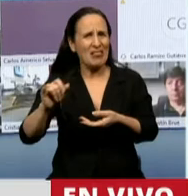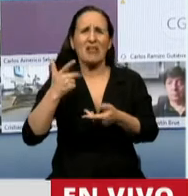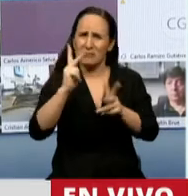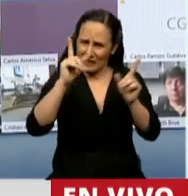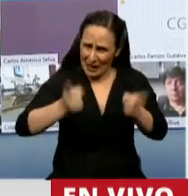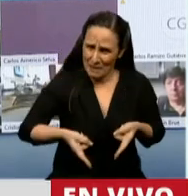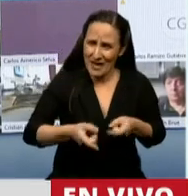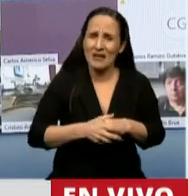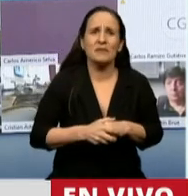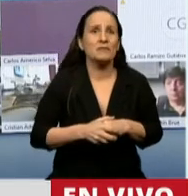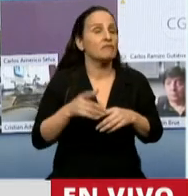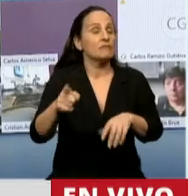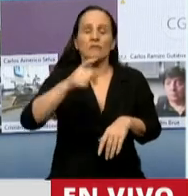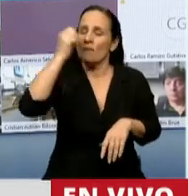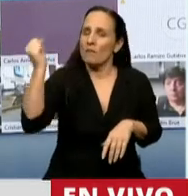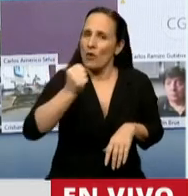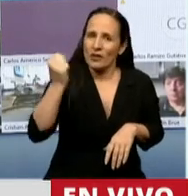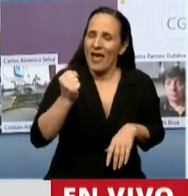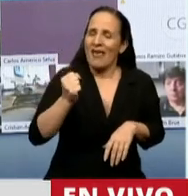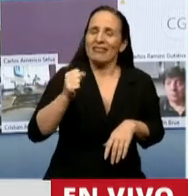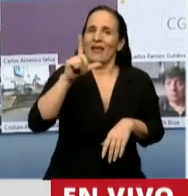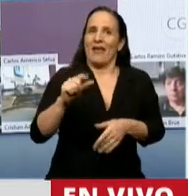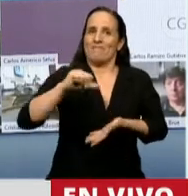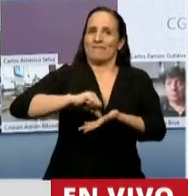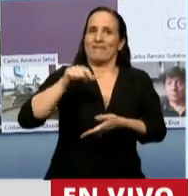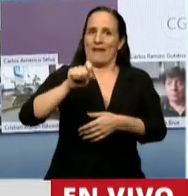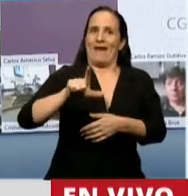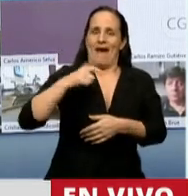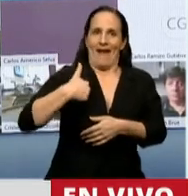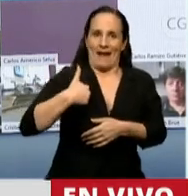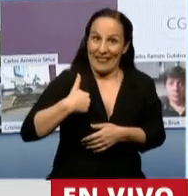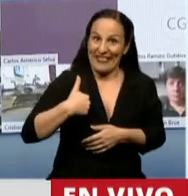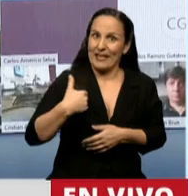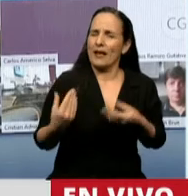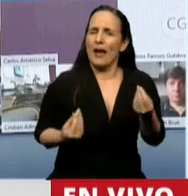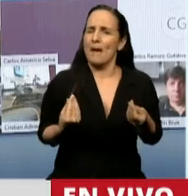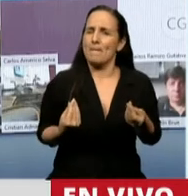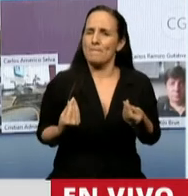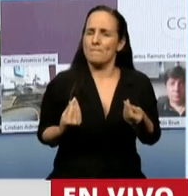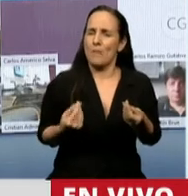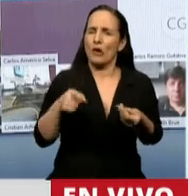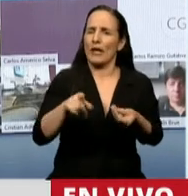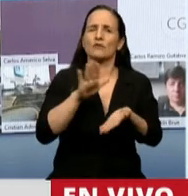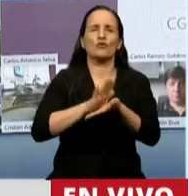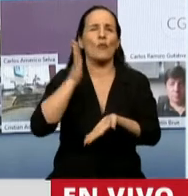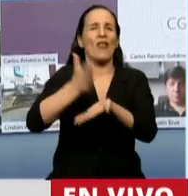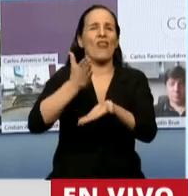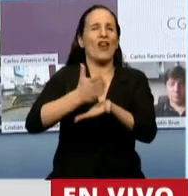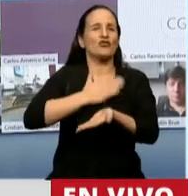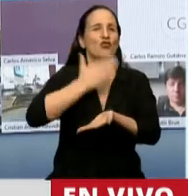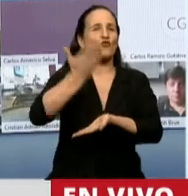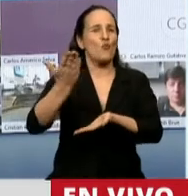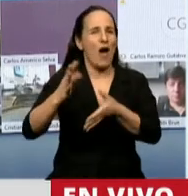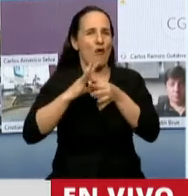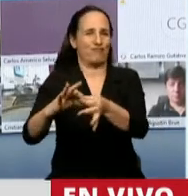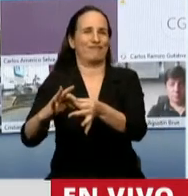Es importante el rol de Argentina en términos del lugar que ocupa en materia de derechos humanos a